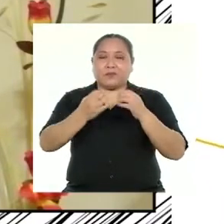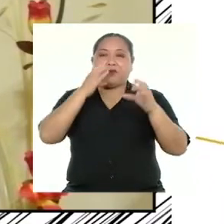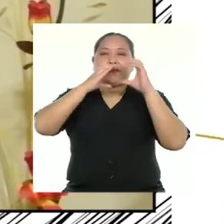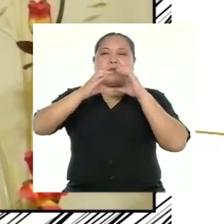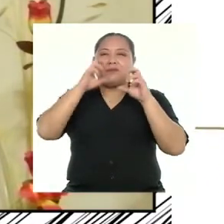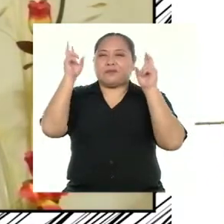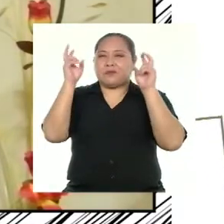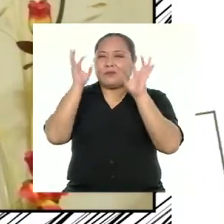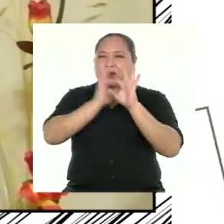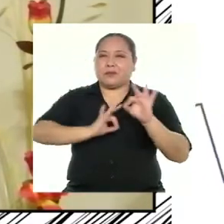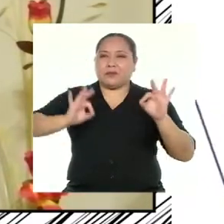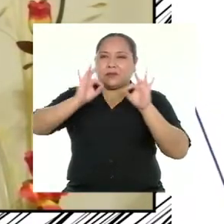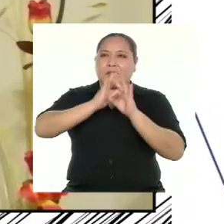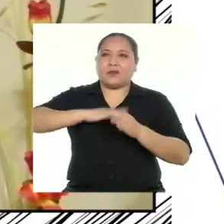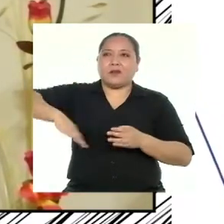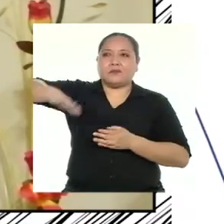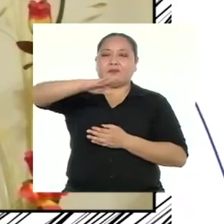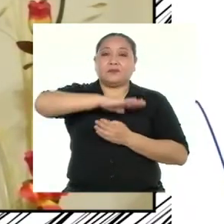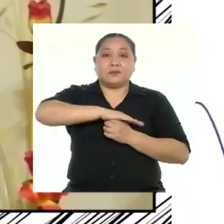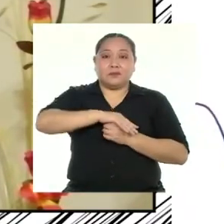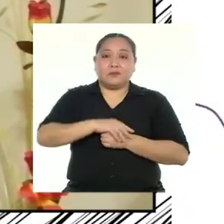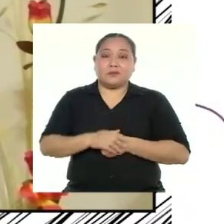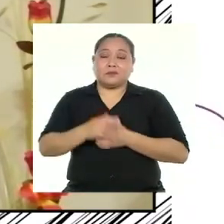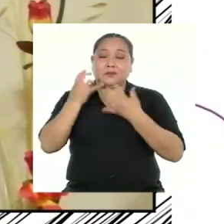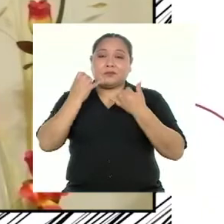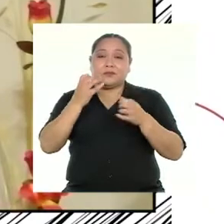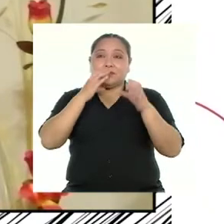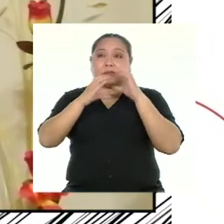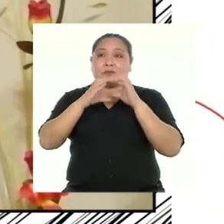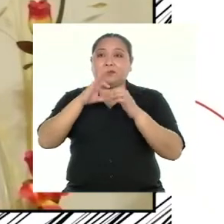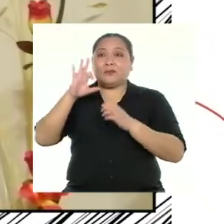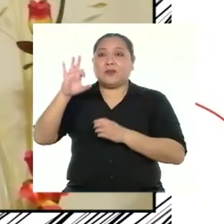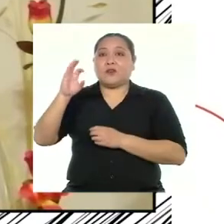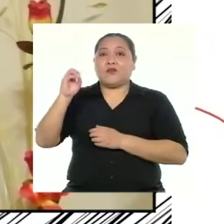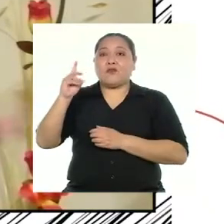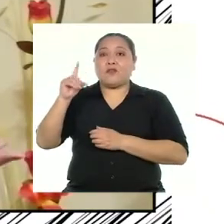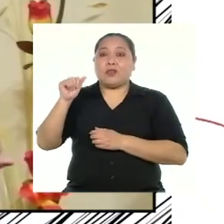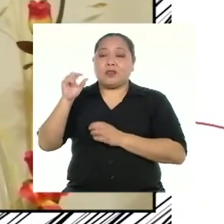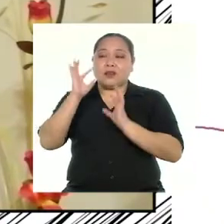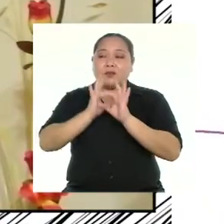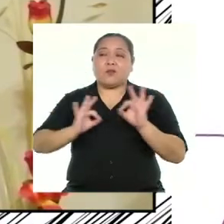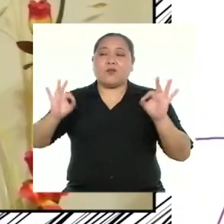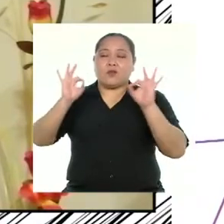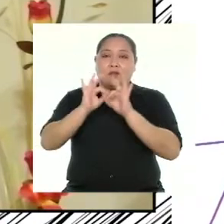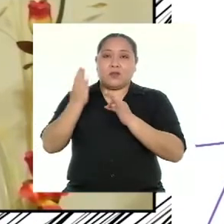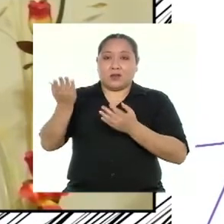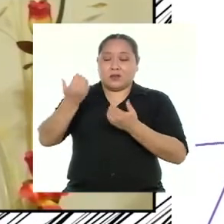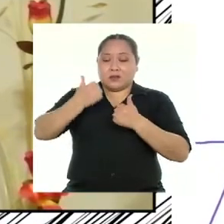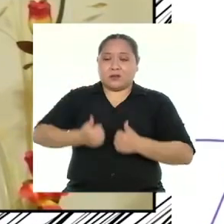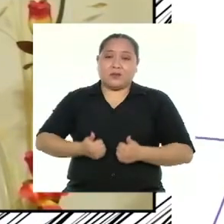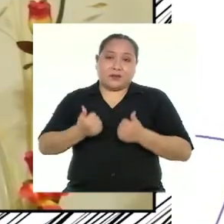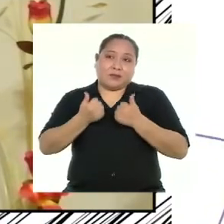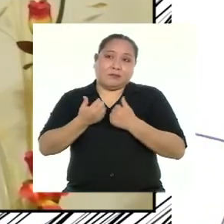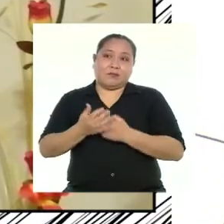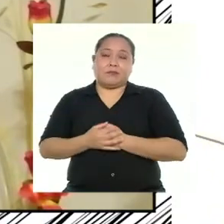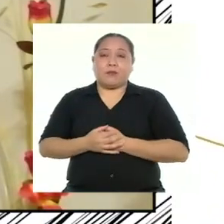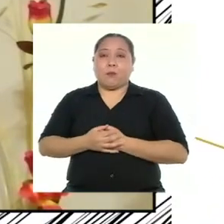para todos nosotros. El día de hoy vamos a conversar acerca del foda y la importancia que tiene para nuestra vida.